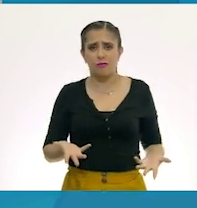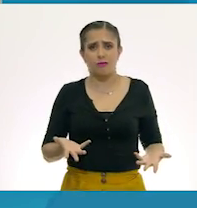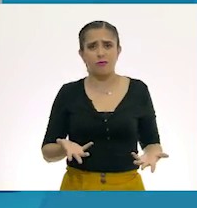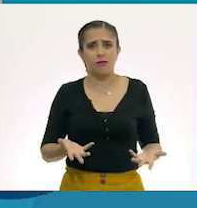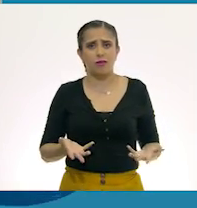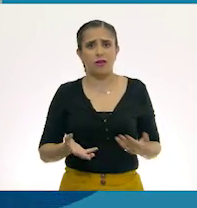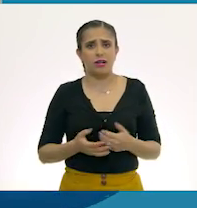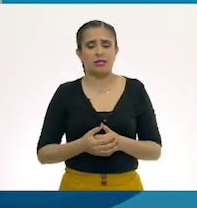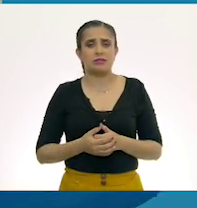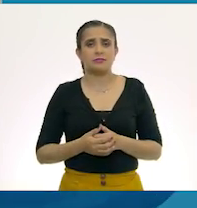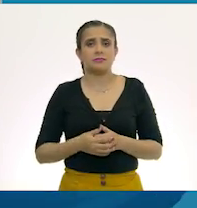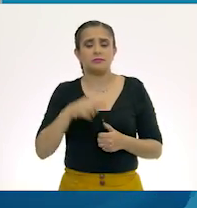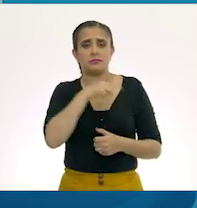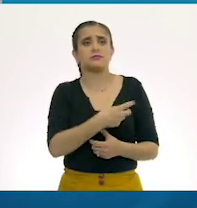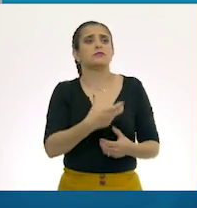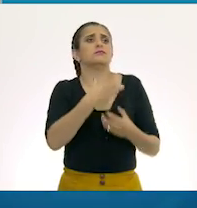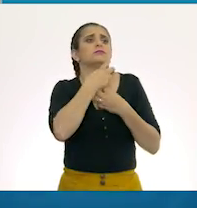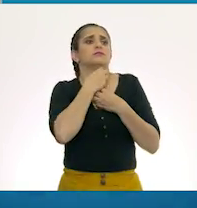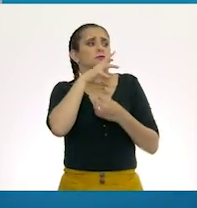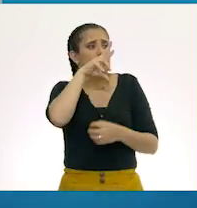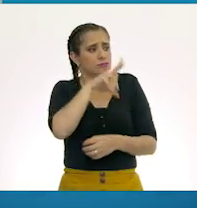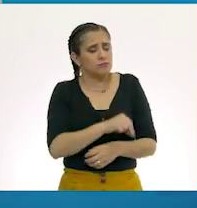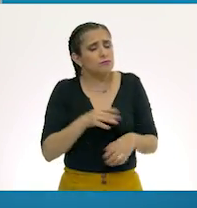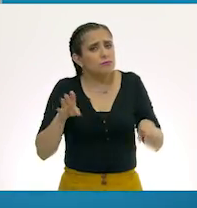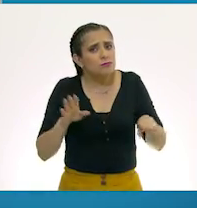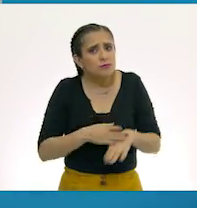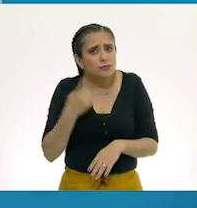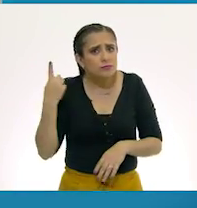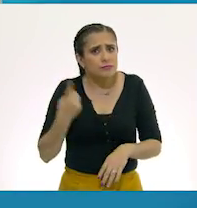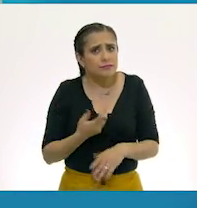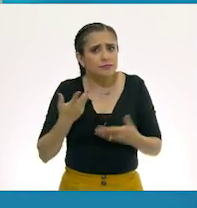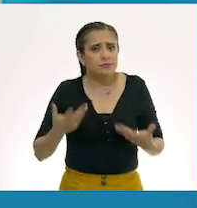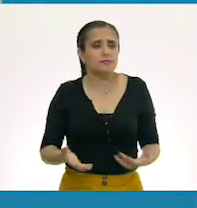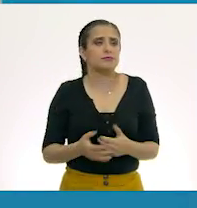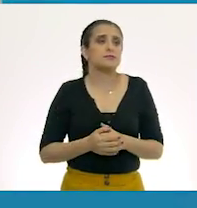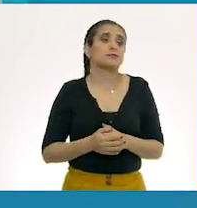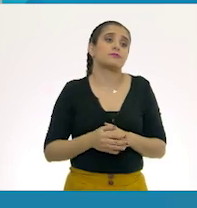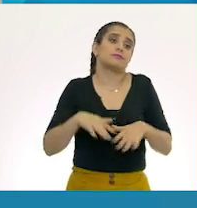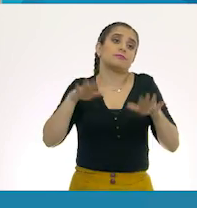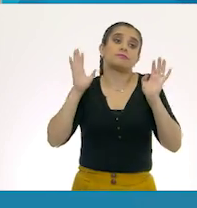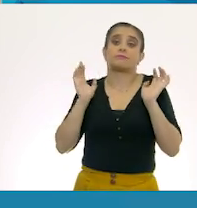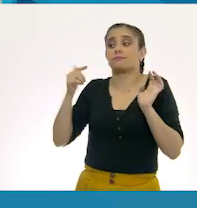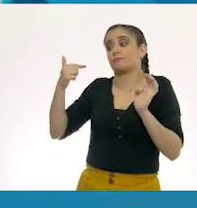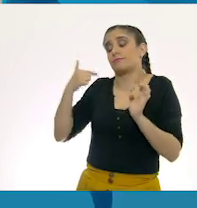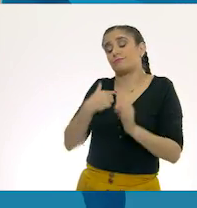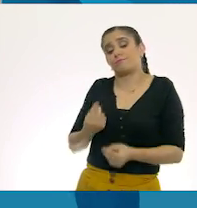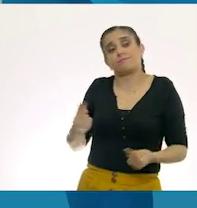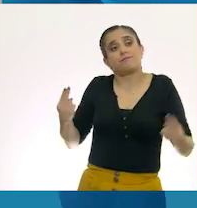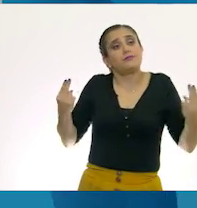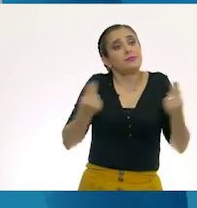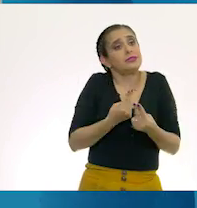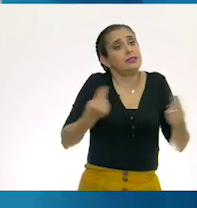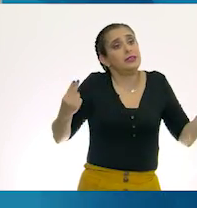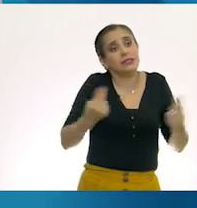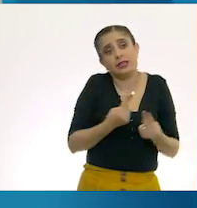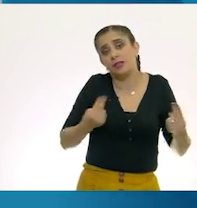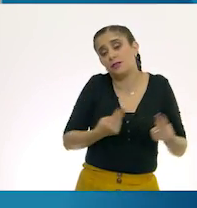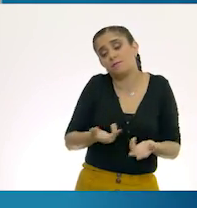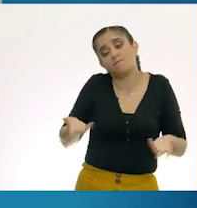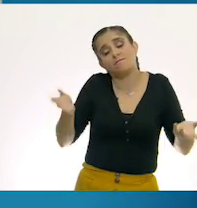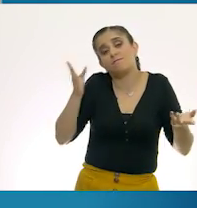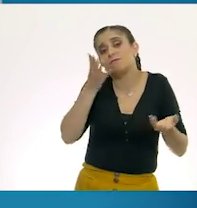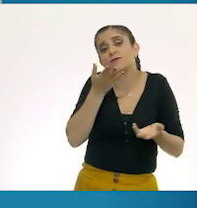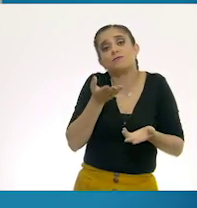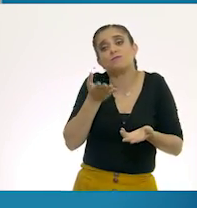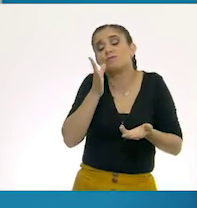del gargarranatis. Y el me